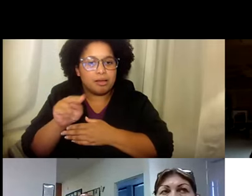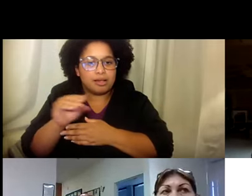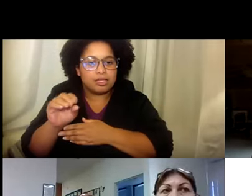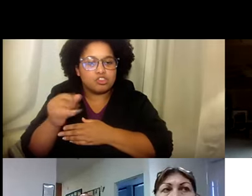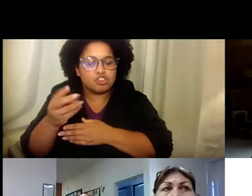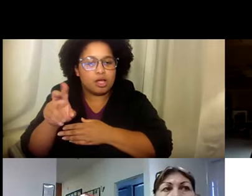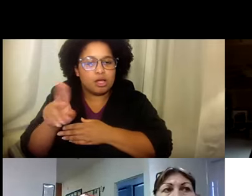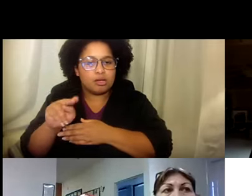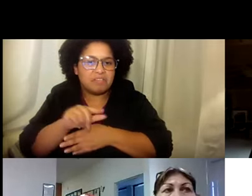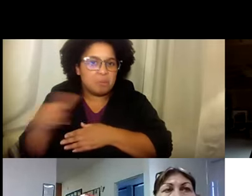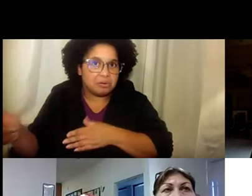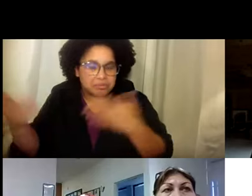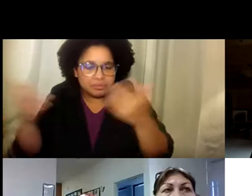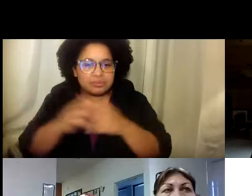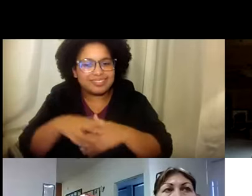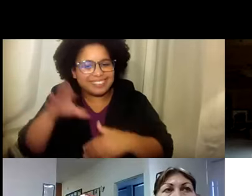Shauna.